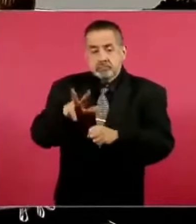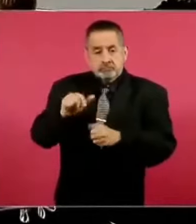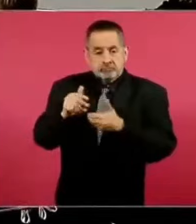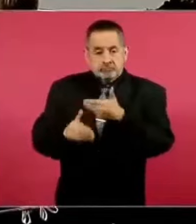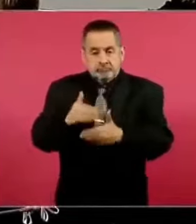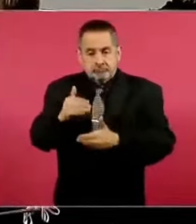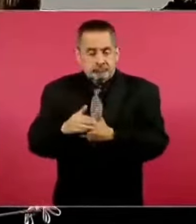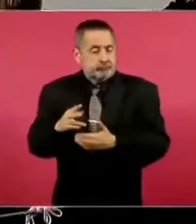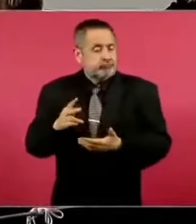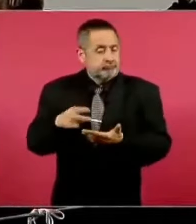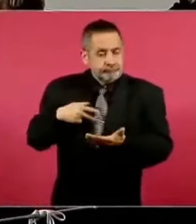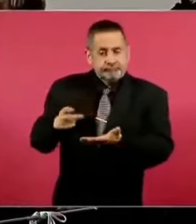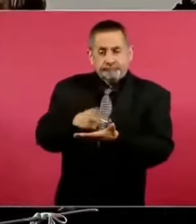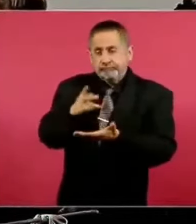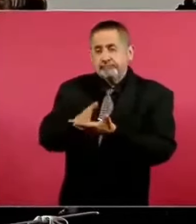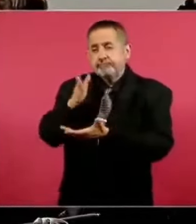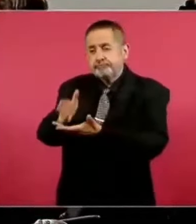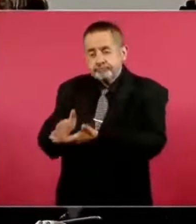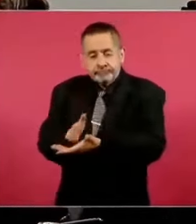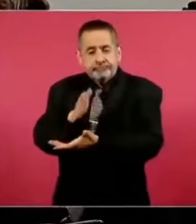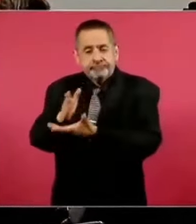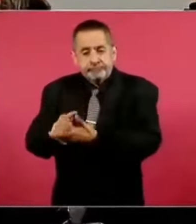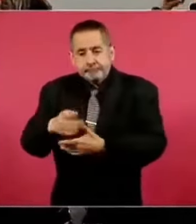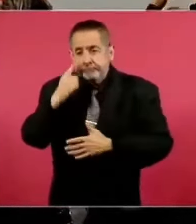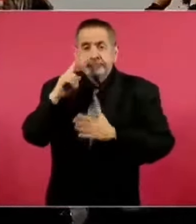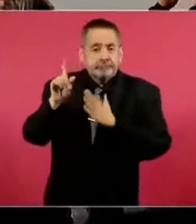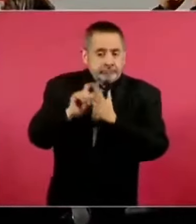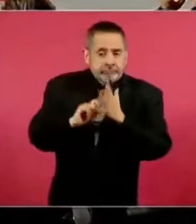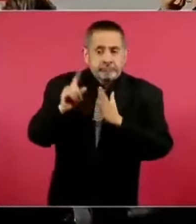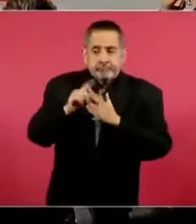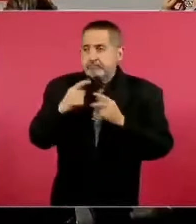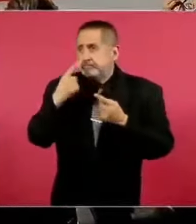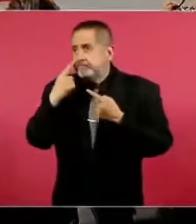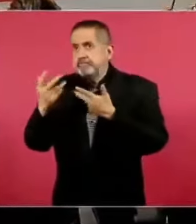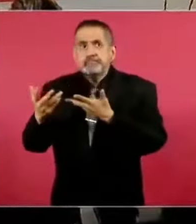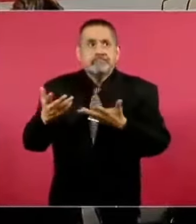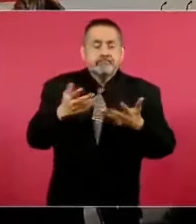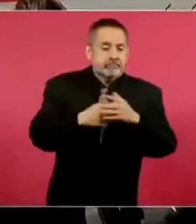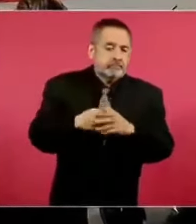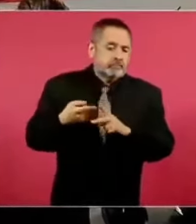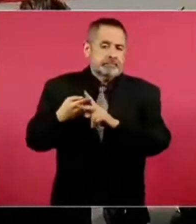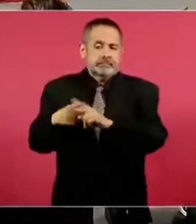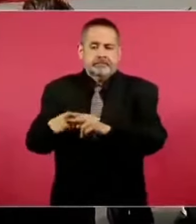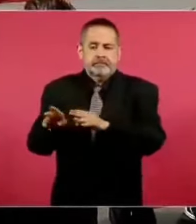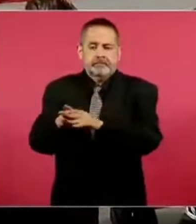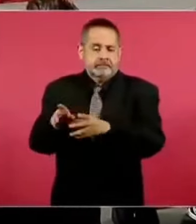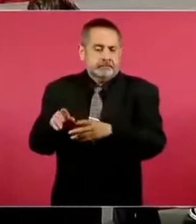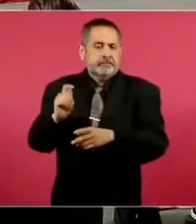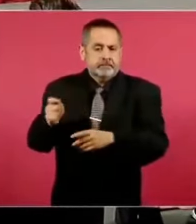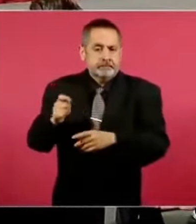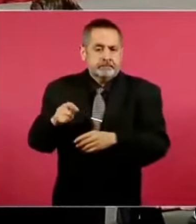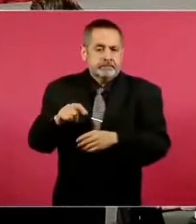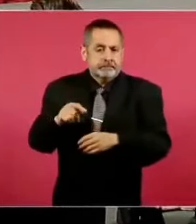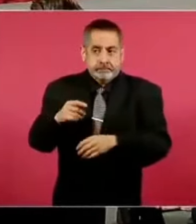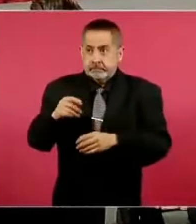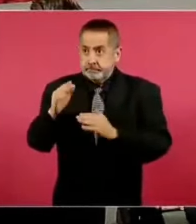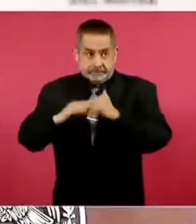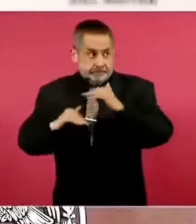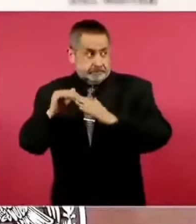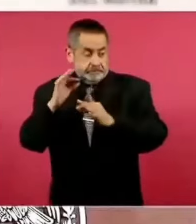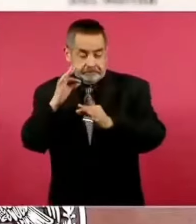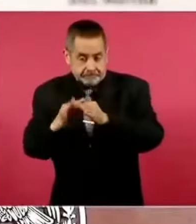revisamos mes con mes, porque además después se tiene que iniciar, vaya, se tiene que completar también la fase de